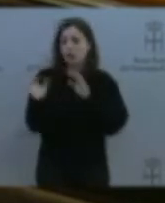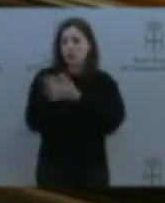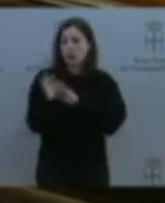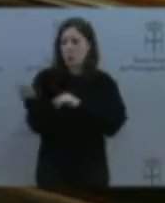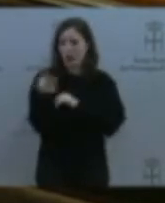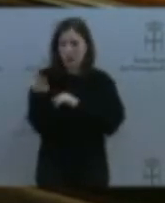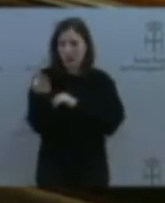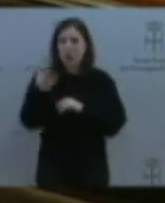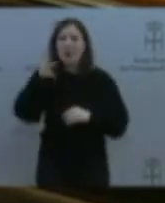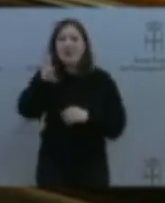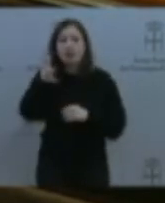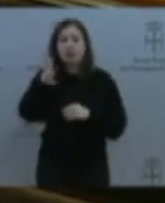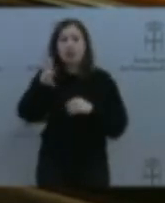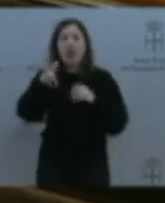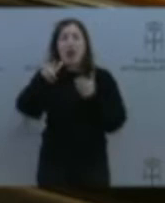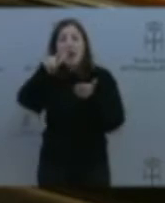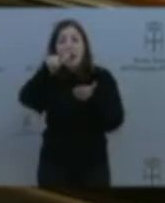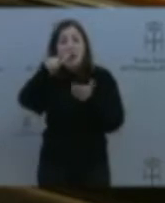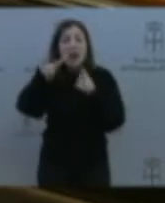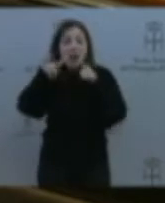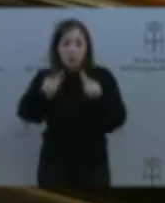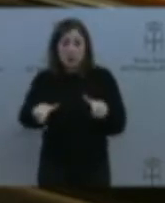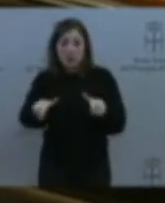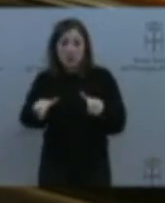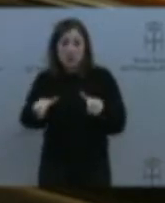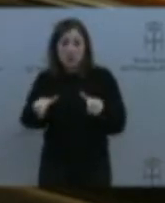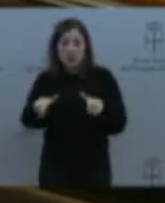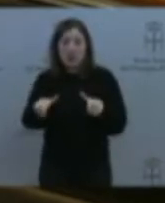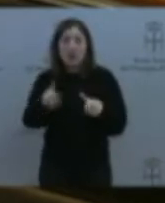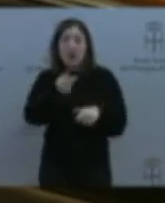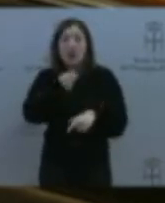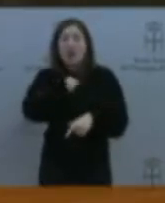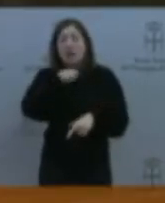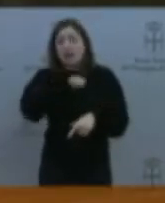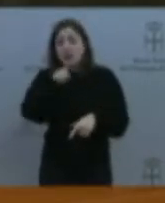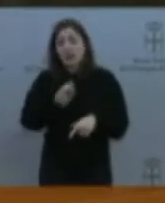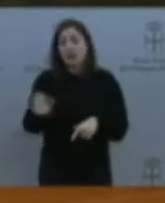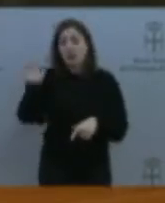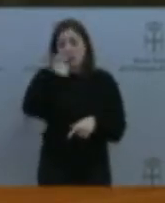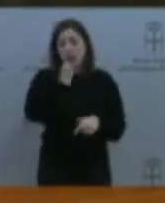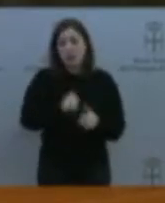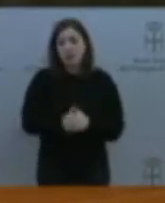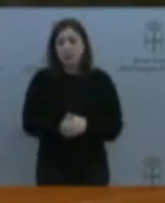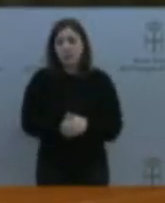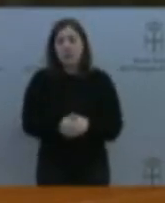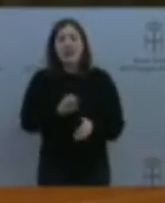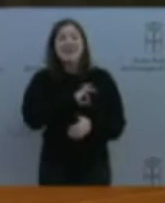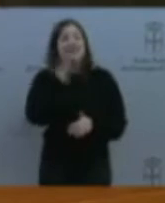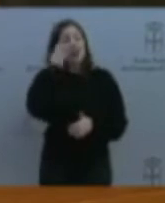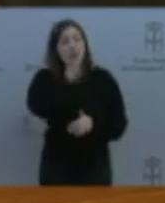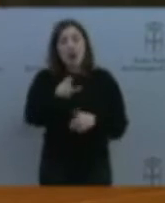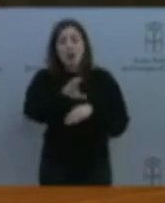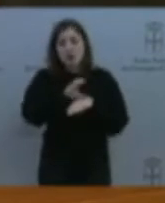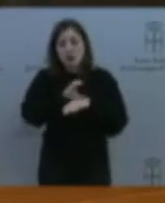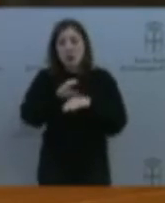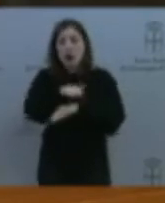legislaciones asturiana, española y europea. Señora consellera, el Gobierno de Asturias tiene que tomar las medidas